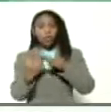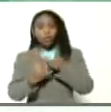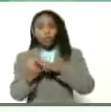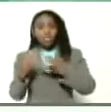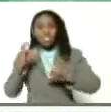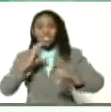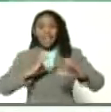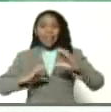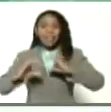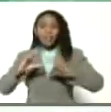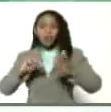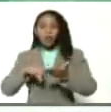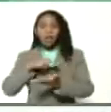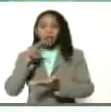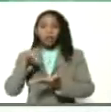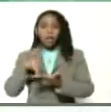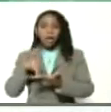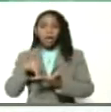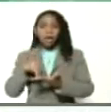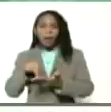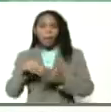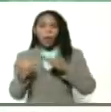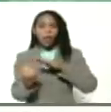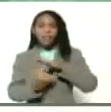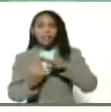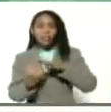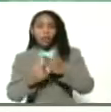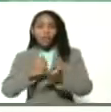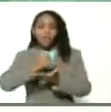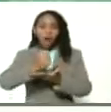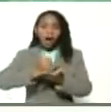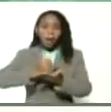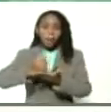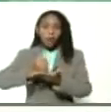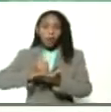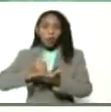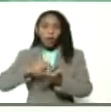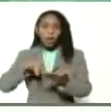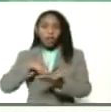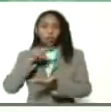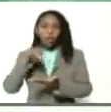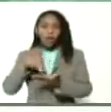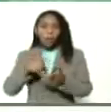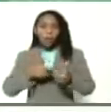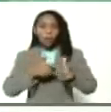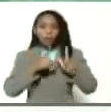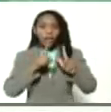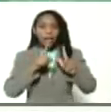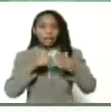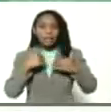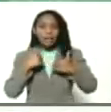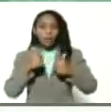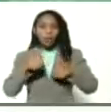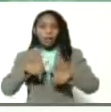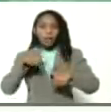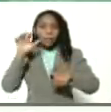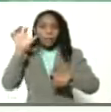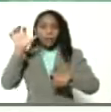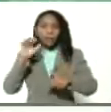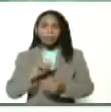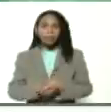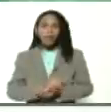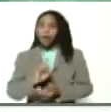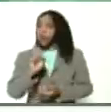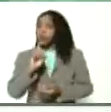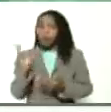científicos nacionales por los institutos farmacológicos por las autoridades sanitarias del país no